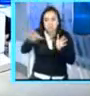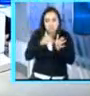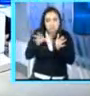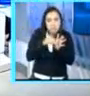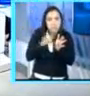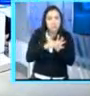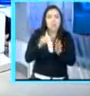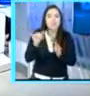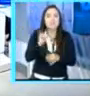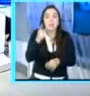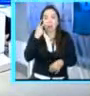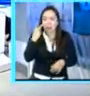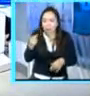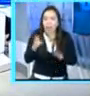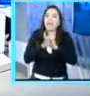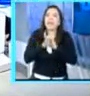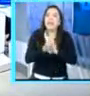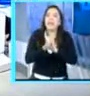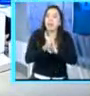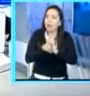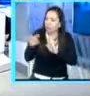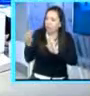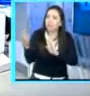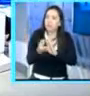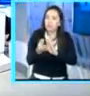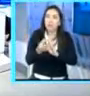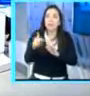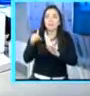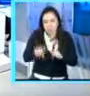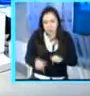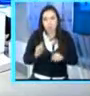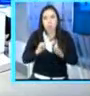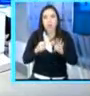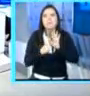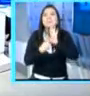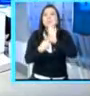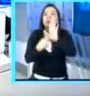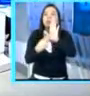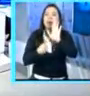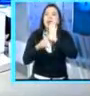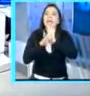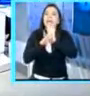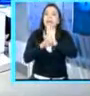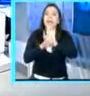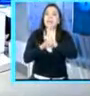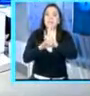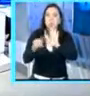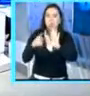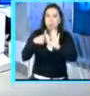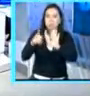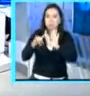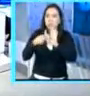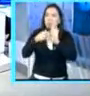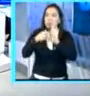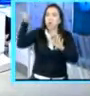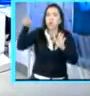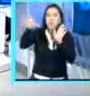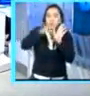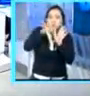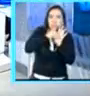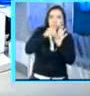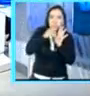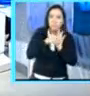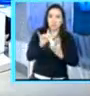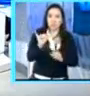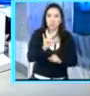creo que, dado esos logros concretos, yo no creo que el pueblo guatemalteco va a regresar al pasado y permitir que este tipo de